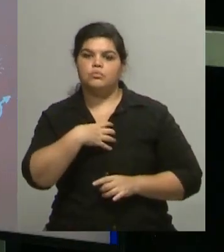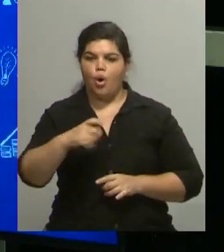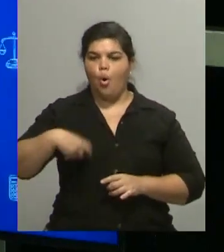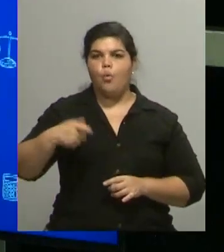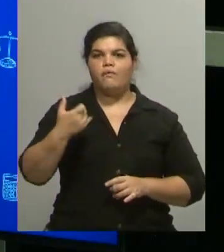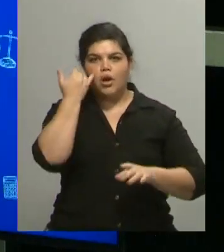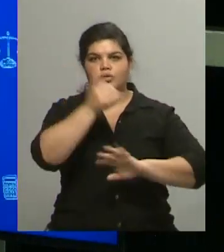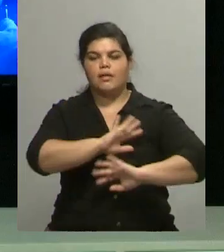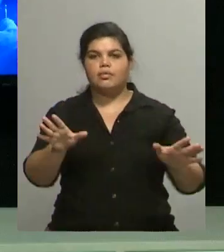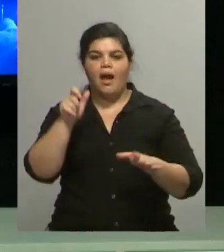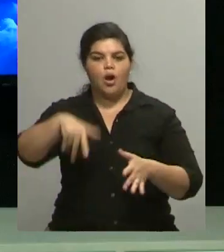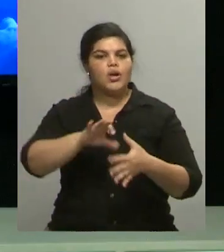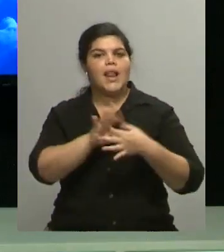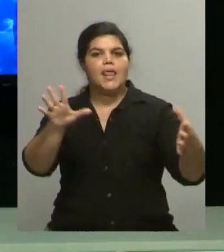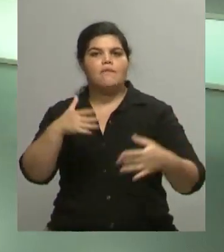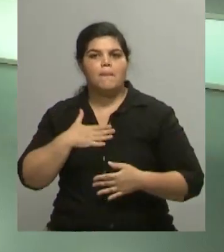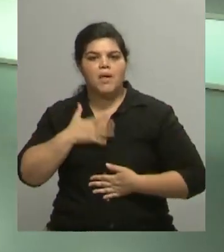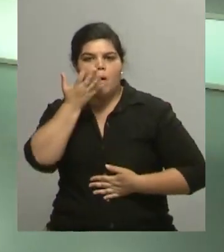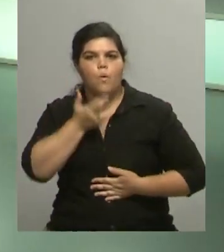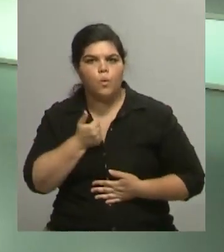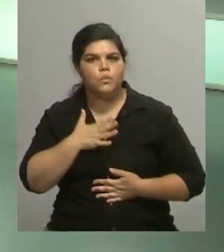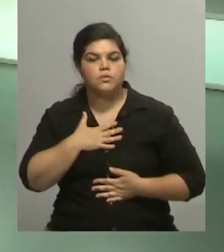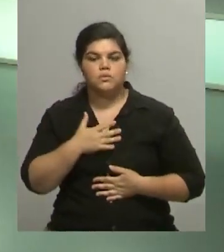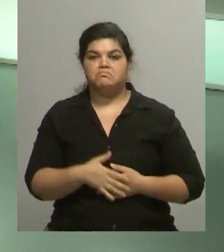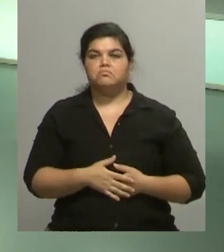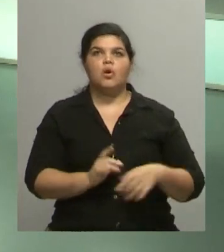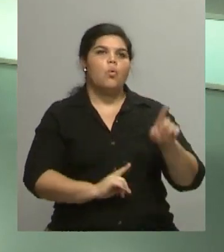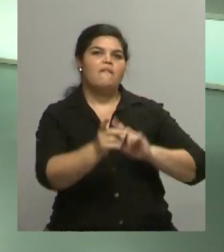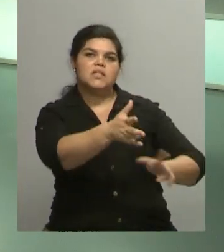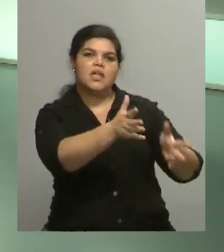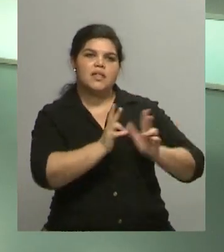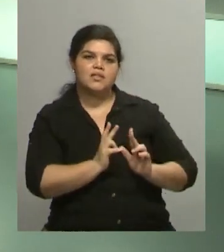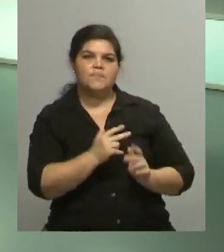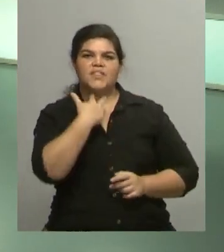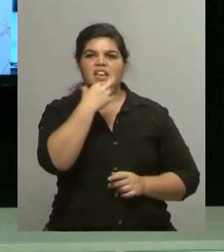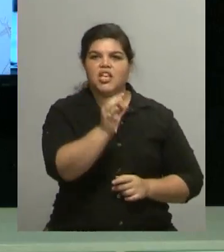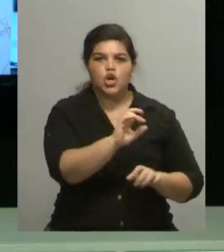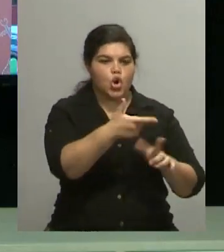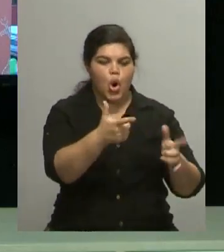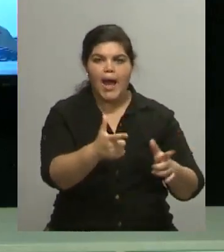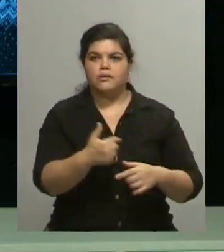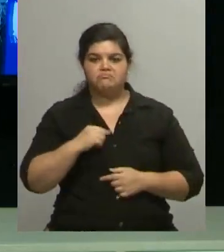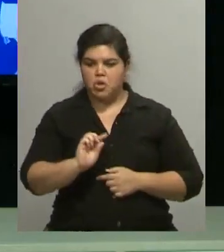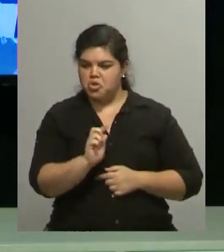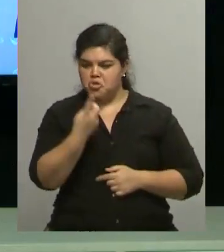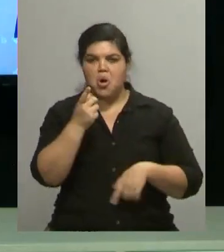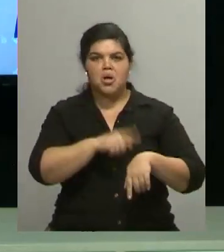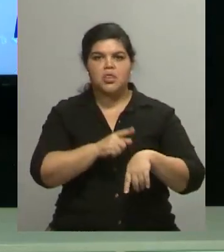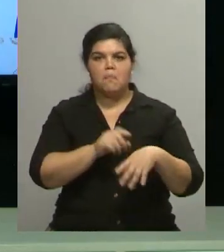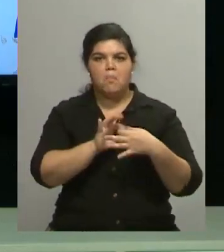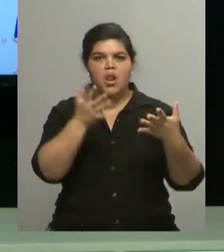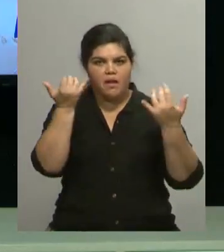hacer algo que quiero hacer yo. O ya mis hijos no están, estoy sola, necesito... tiempo. Tengo tiempo.